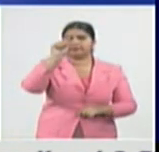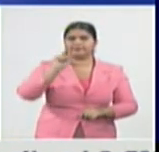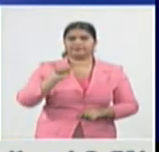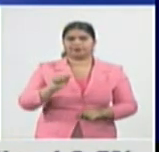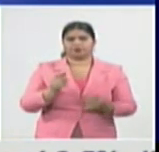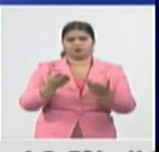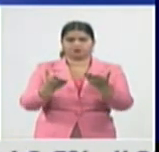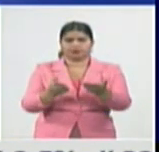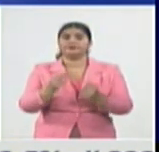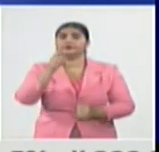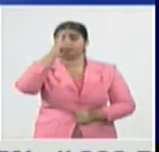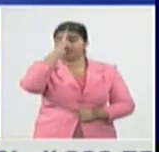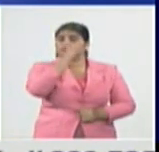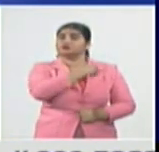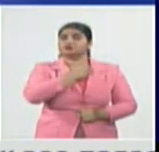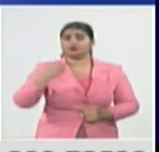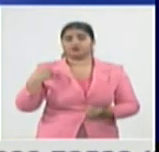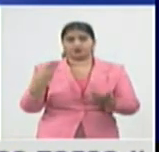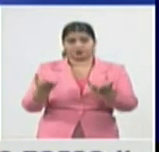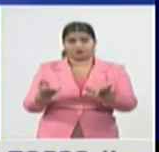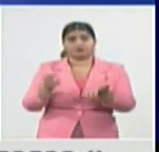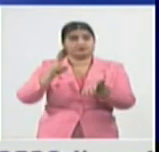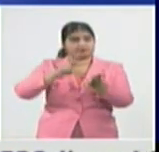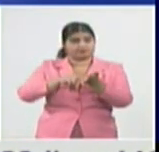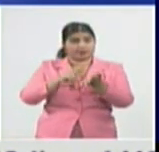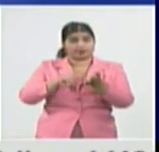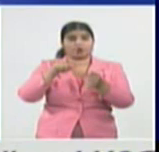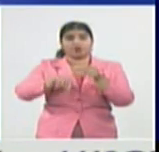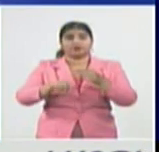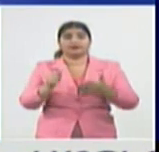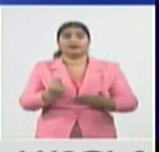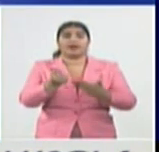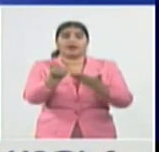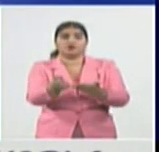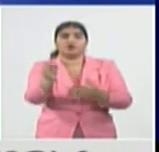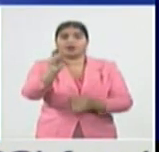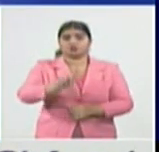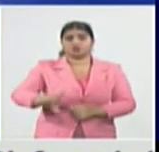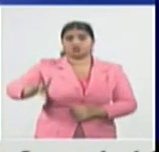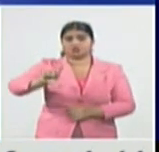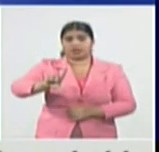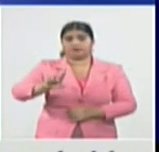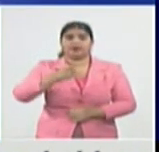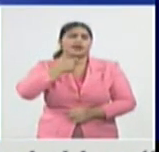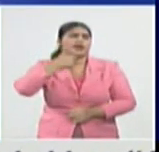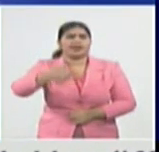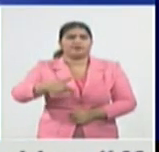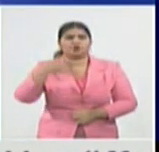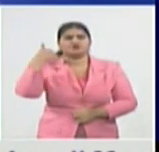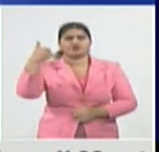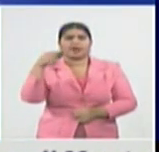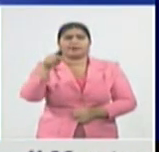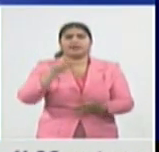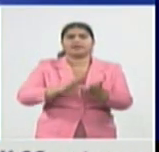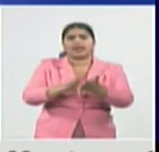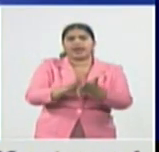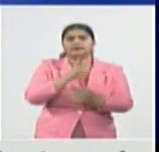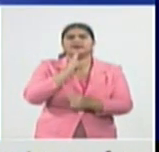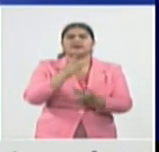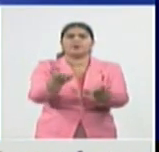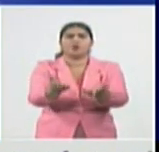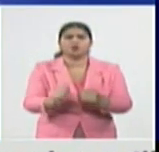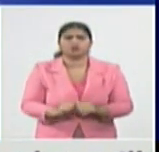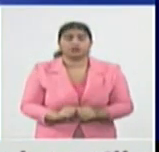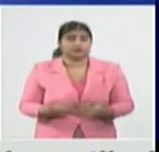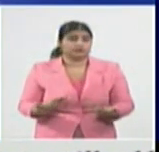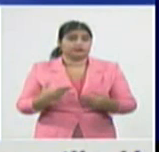de este apoyo social de alguna manera no están presentes o quienes deben integrar este apoyo social? usted mencionaba al inicio los